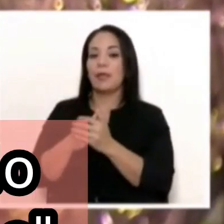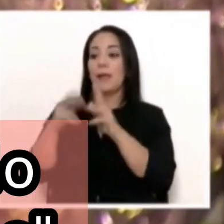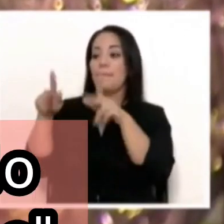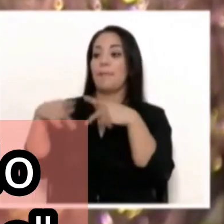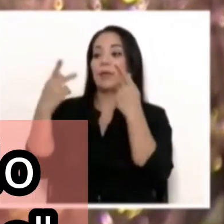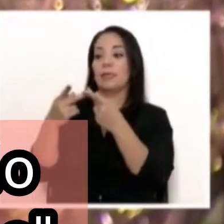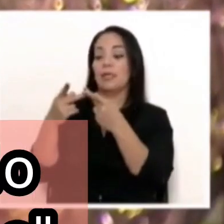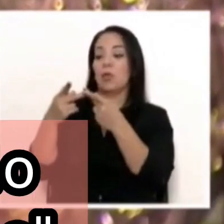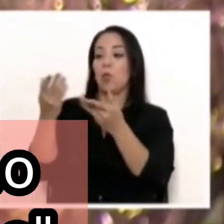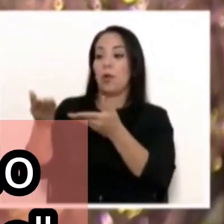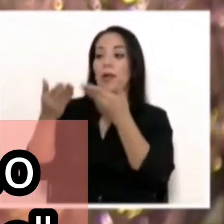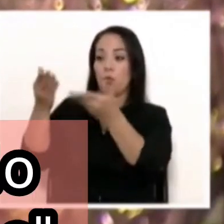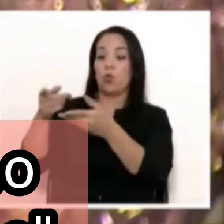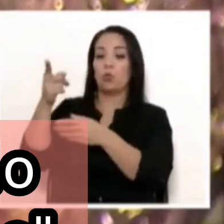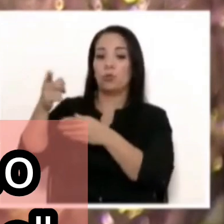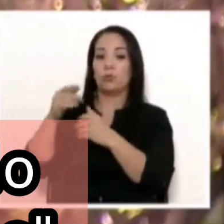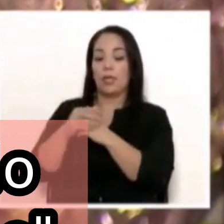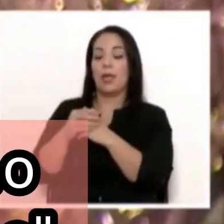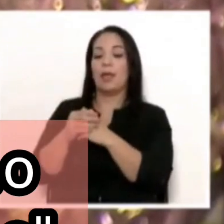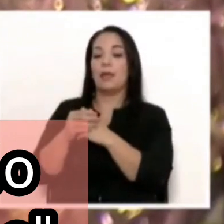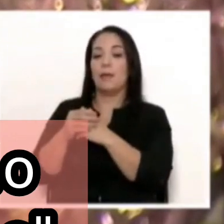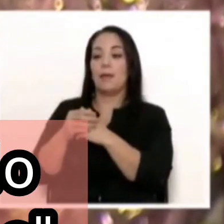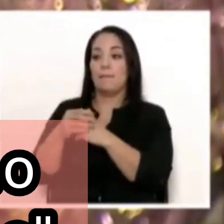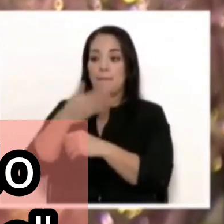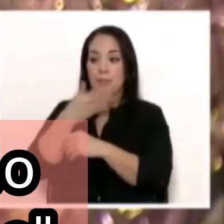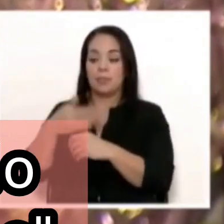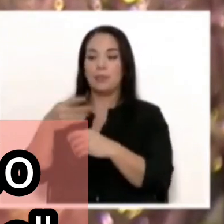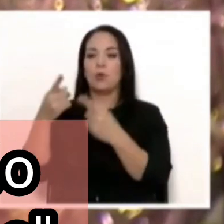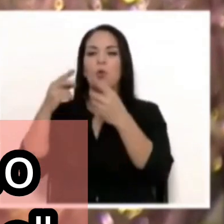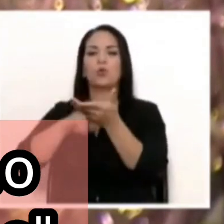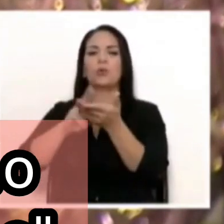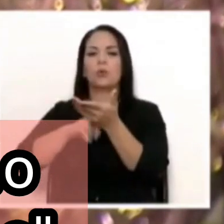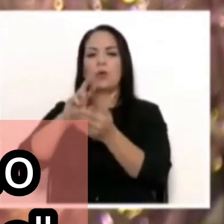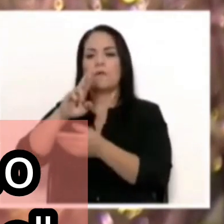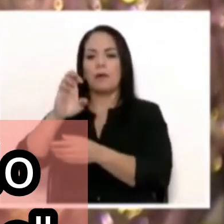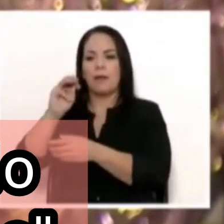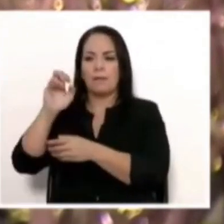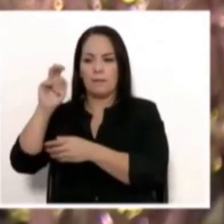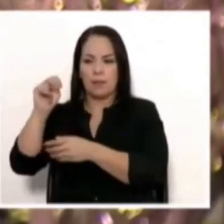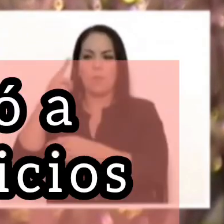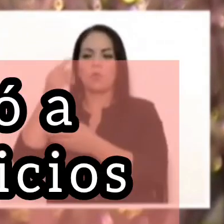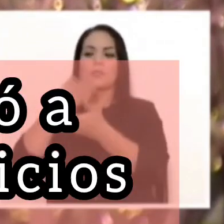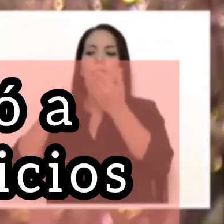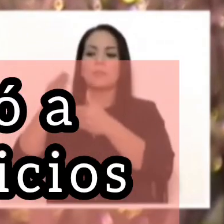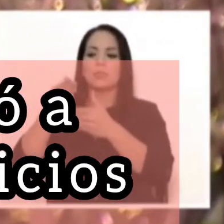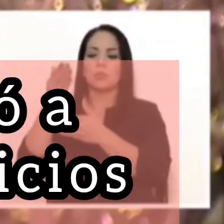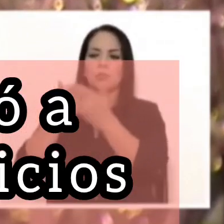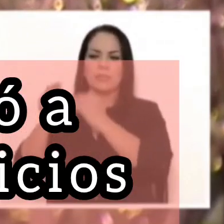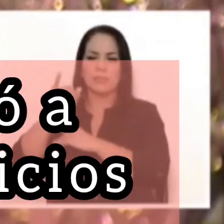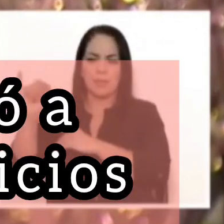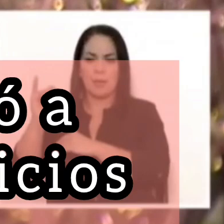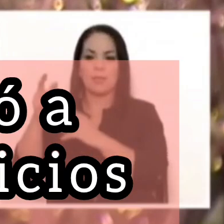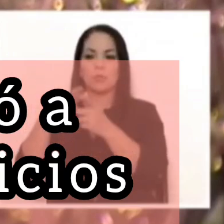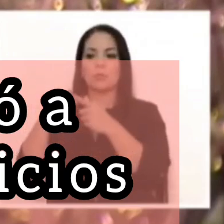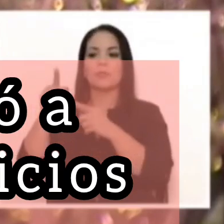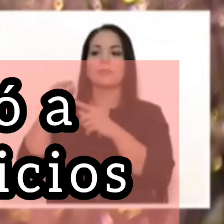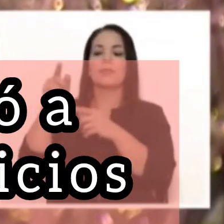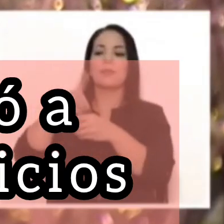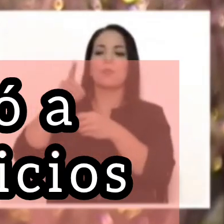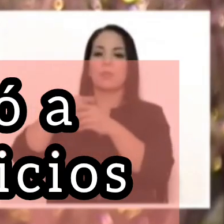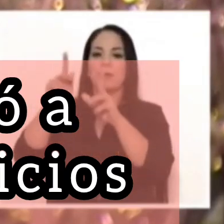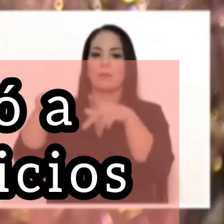presidencia contrató a Remy Osman por servicios de mano izquierda. De hecho, sobre esto, la diputada del partido